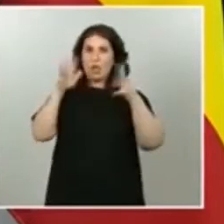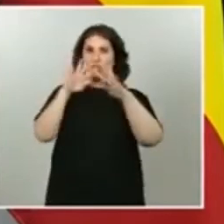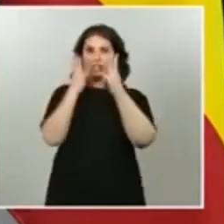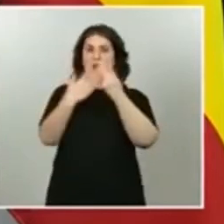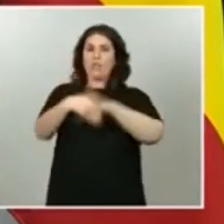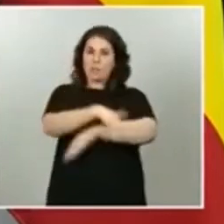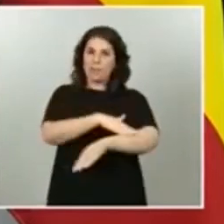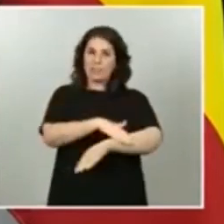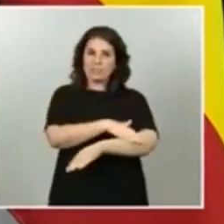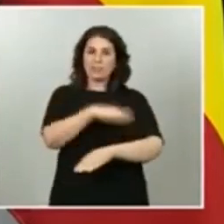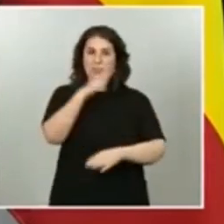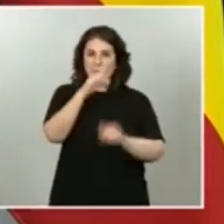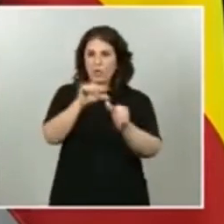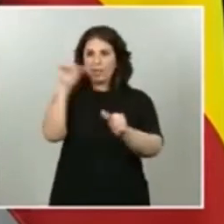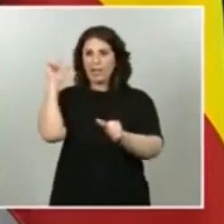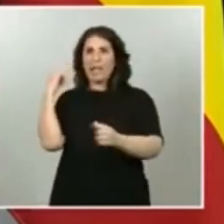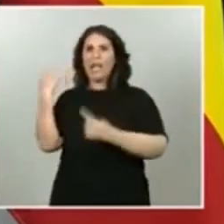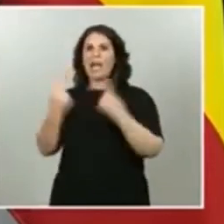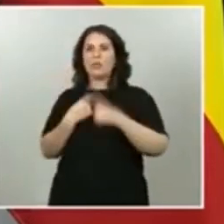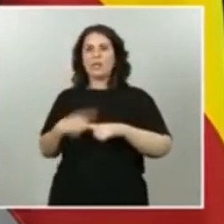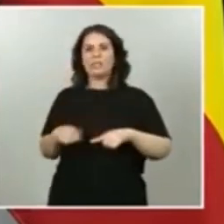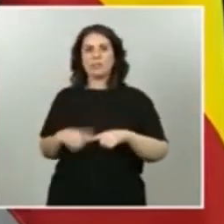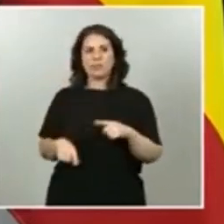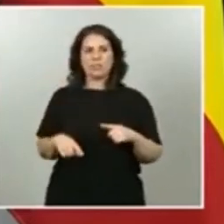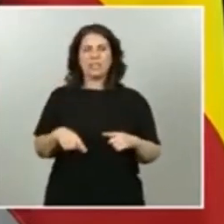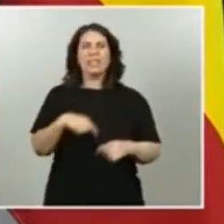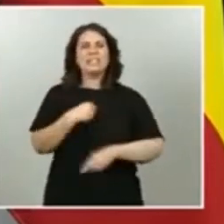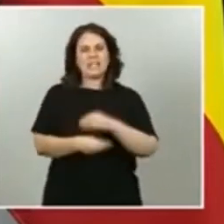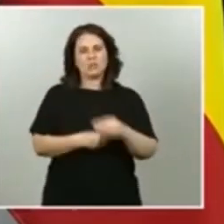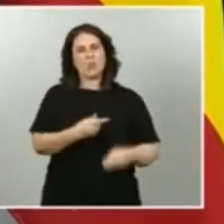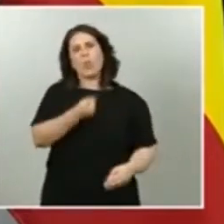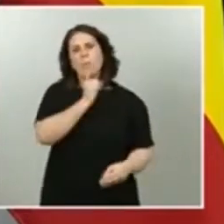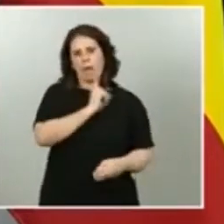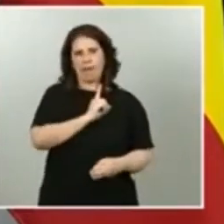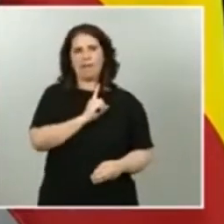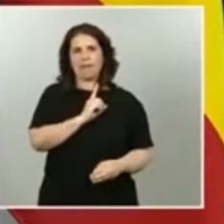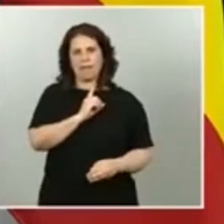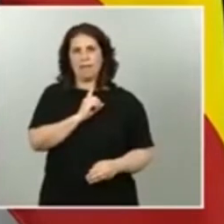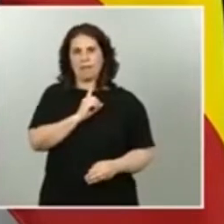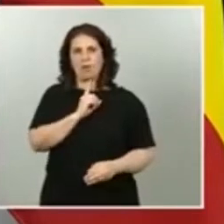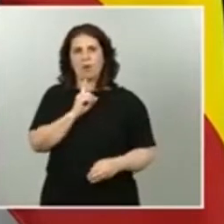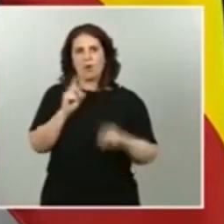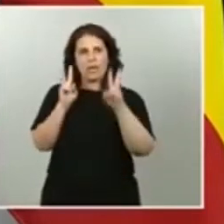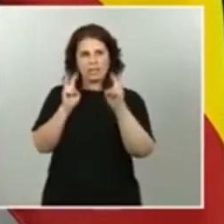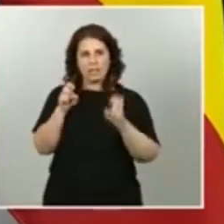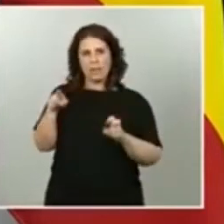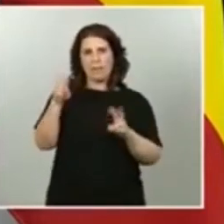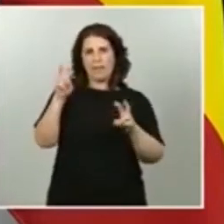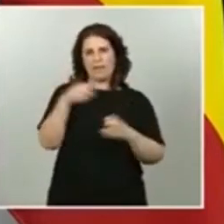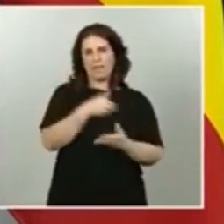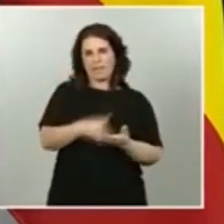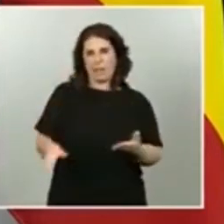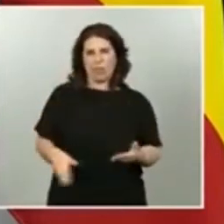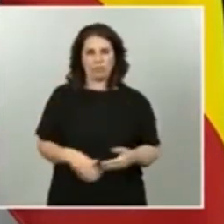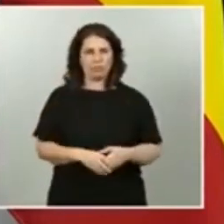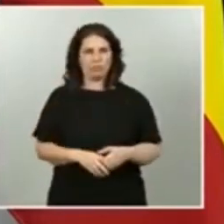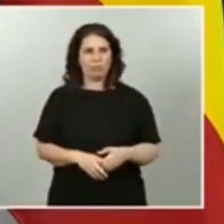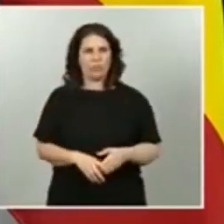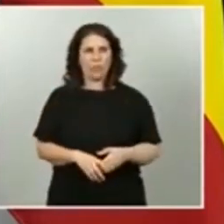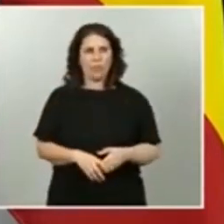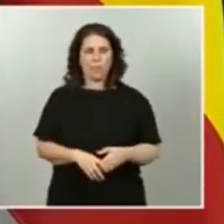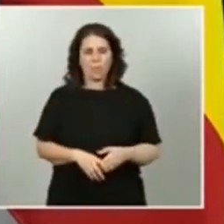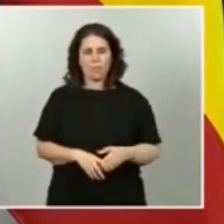país, se hicieron algunas cosas muy mal también con respecto a lo que implicaban los desahucios. El derecho en España cuenta con